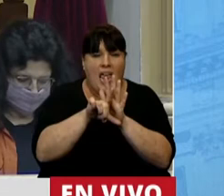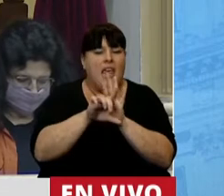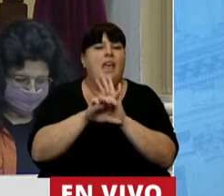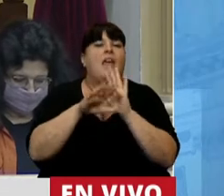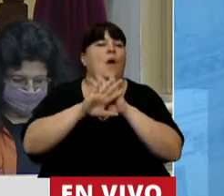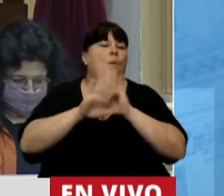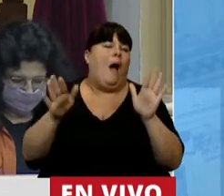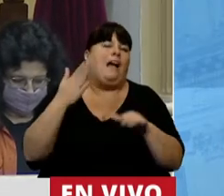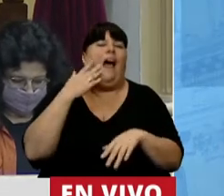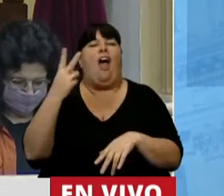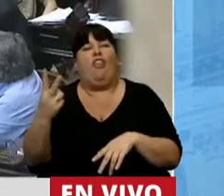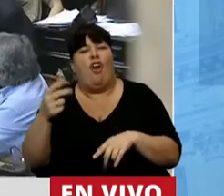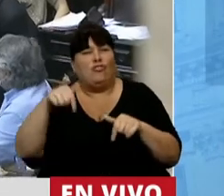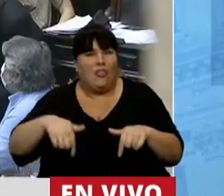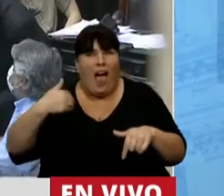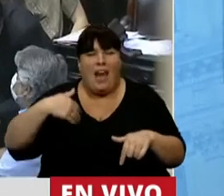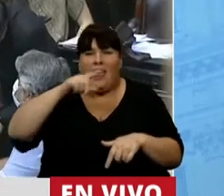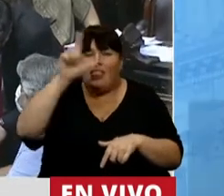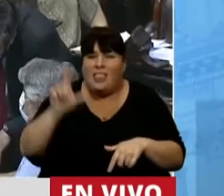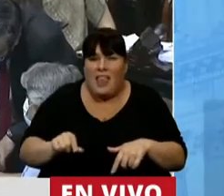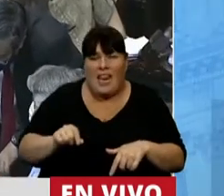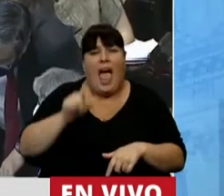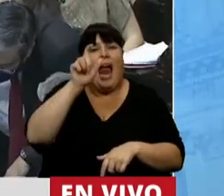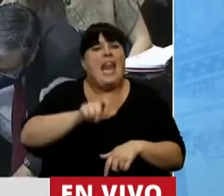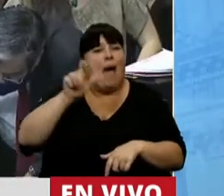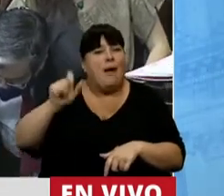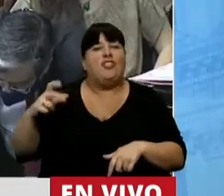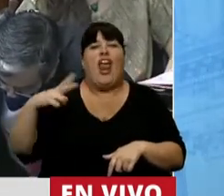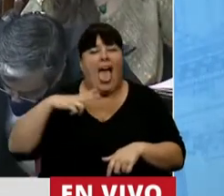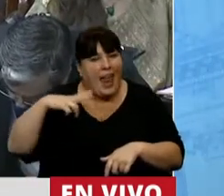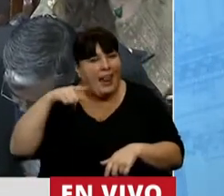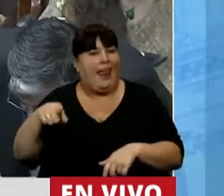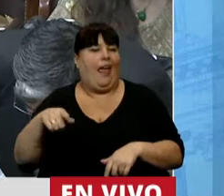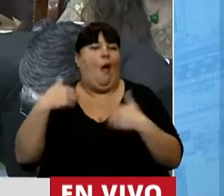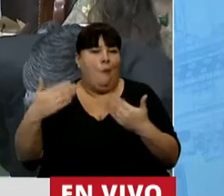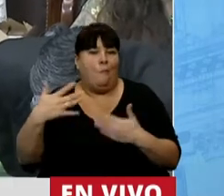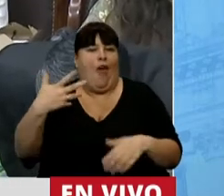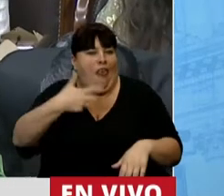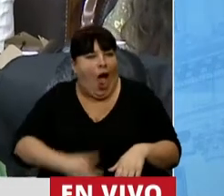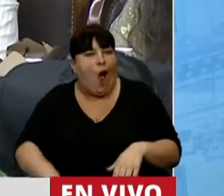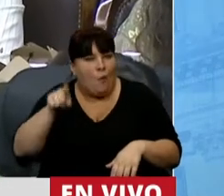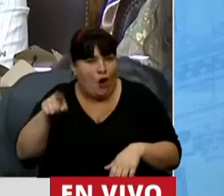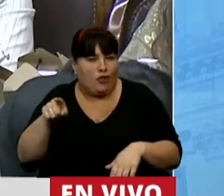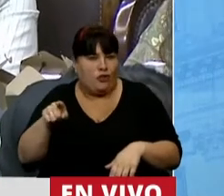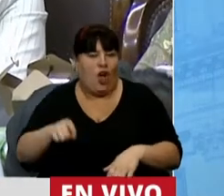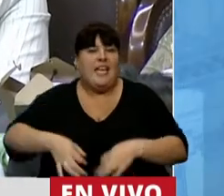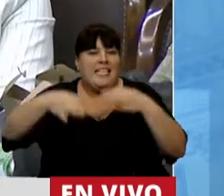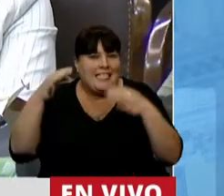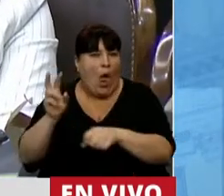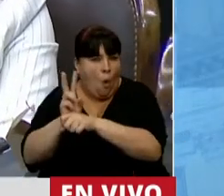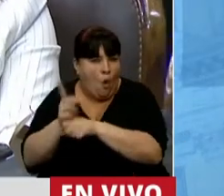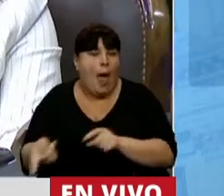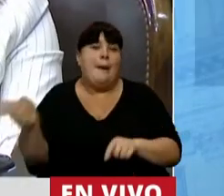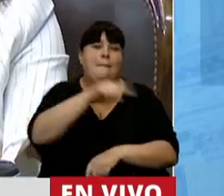abandonemos la hipocresía en un país en el que las personas adineradas acceden a abortos seguros